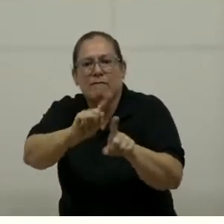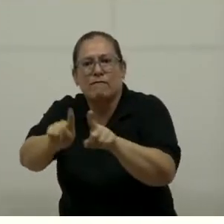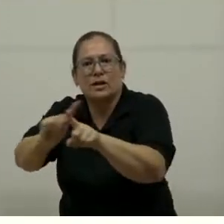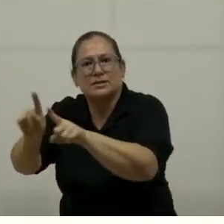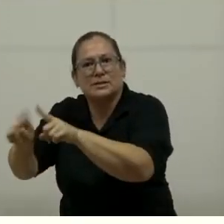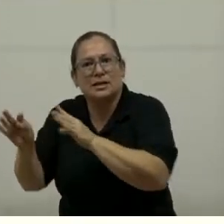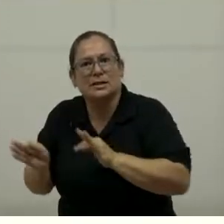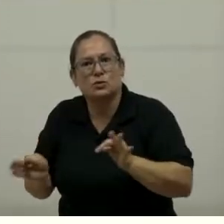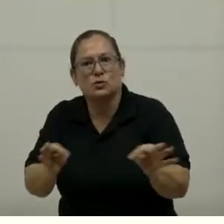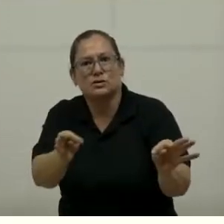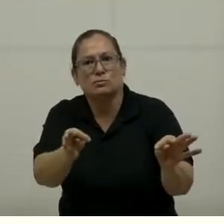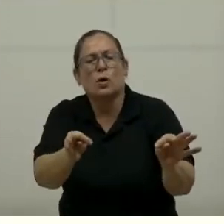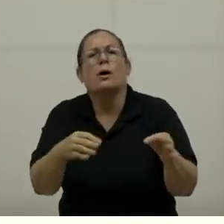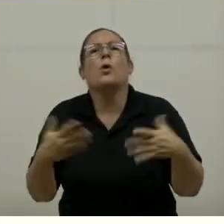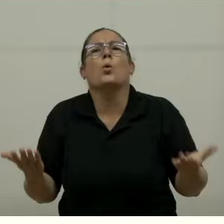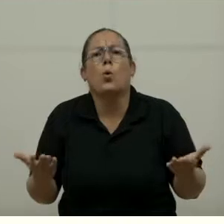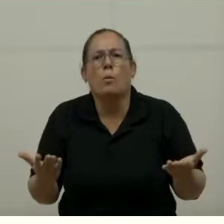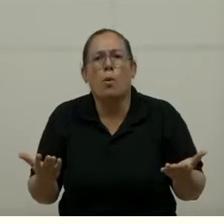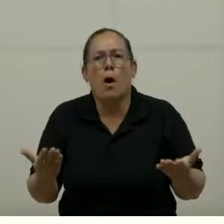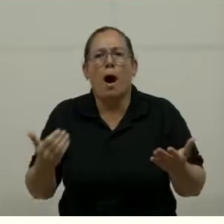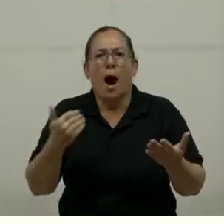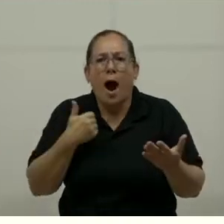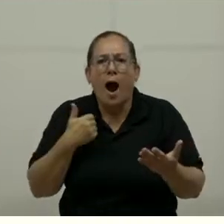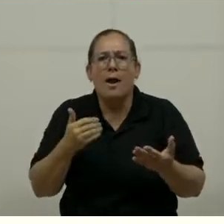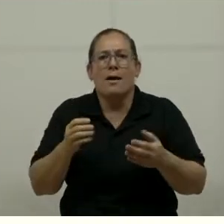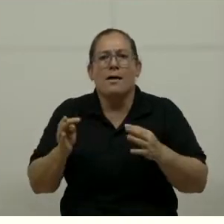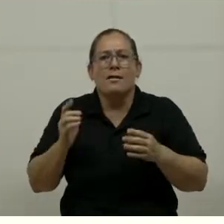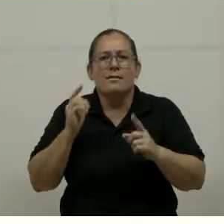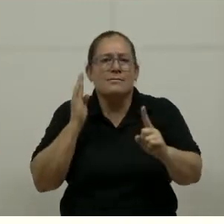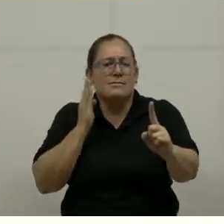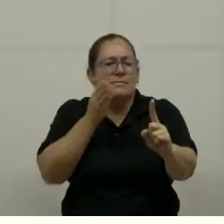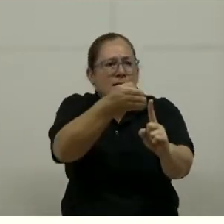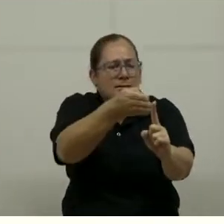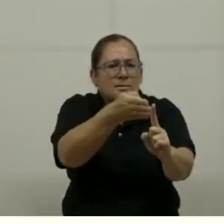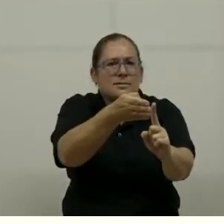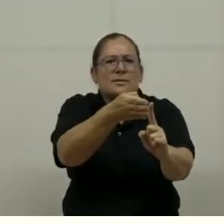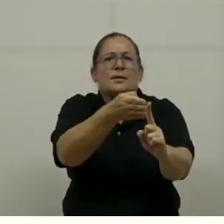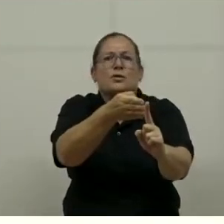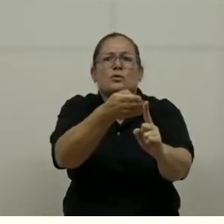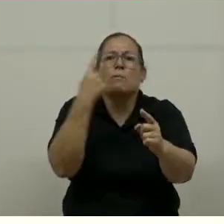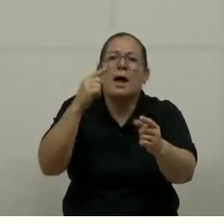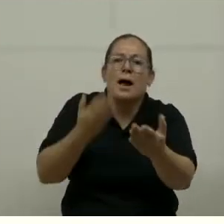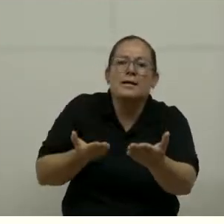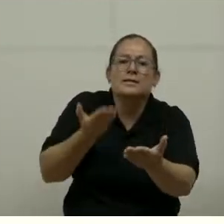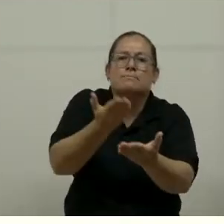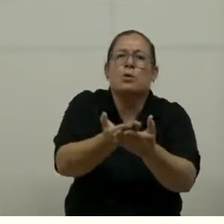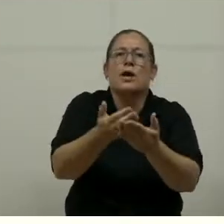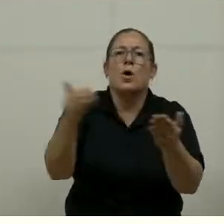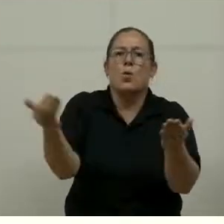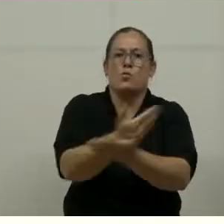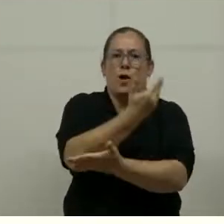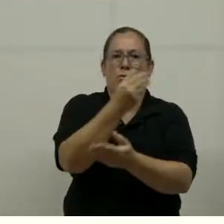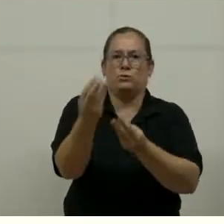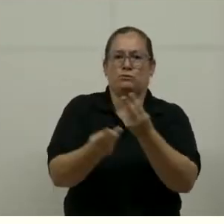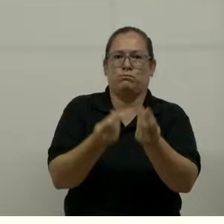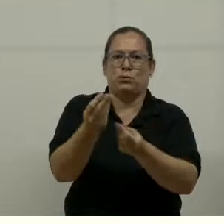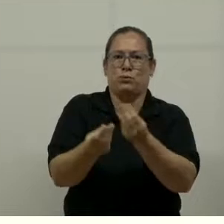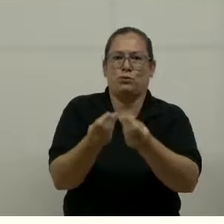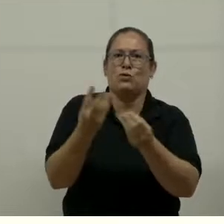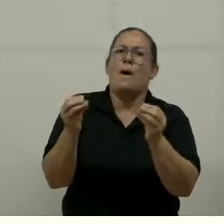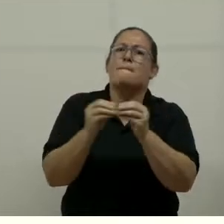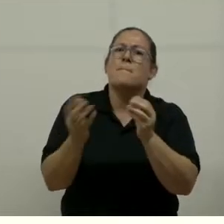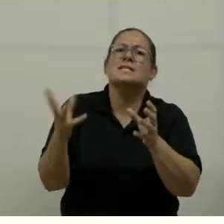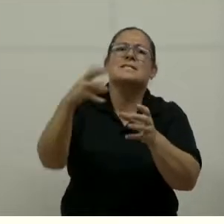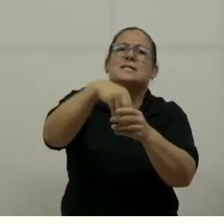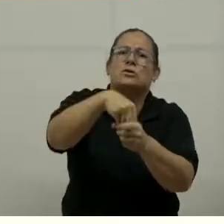cómo lo vamos a llevar a cabo? Por medio de destinos ancla. Que permitan exponer nuevos productos turísticos que sean inclusivos, que